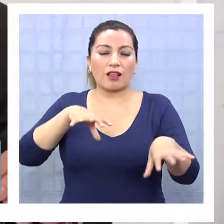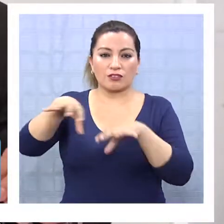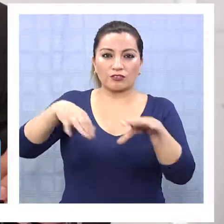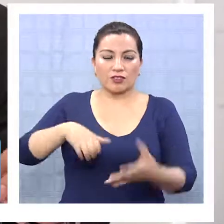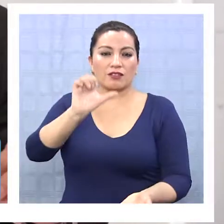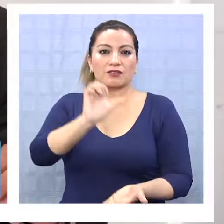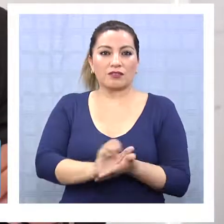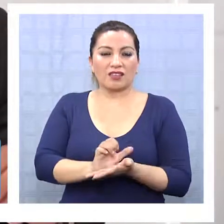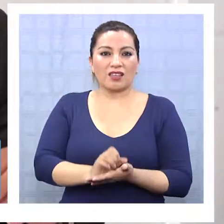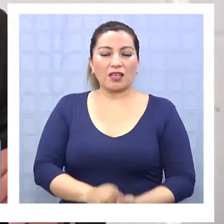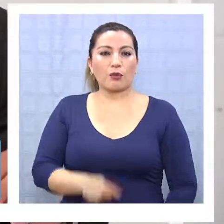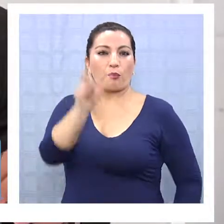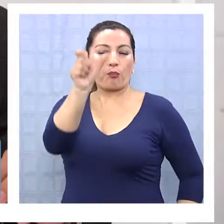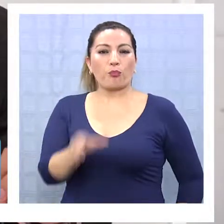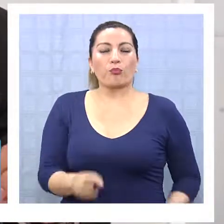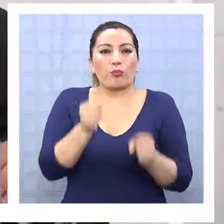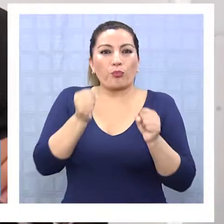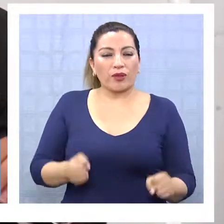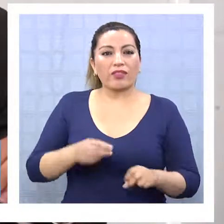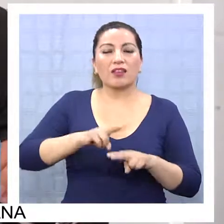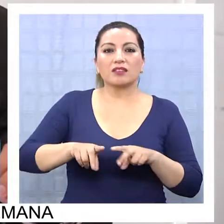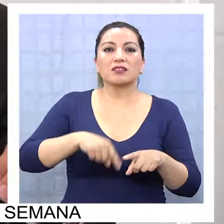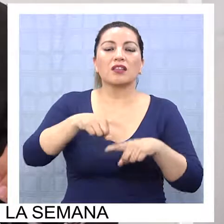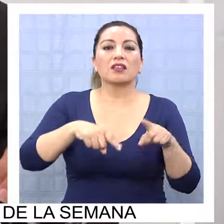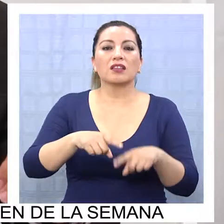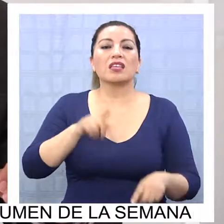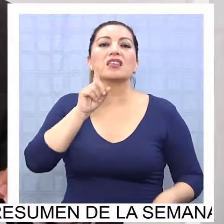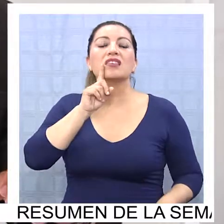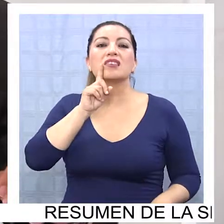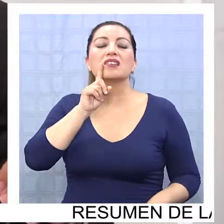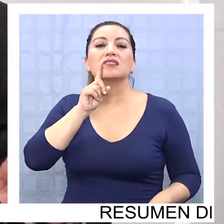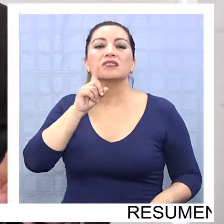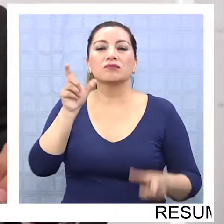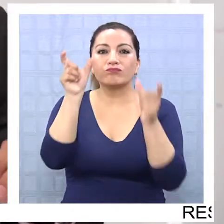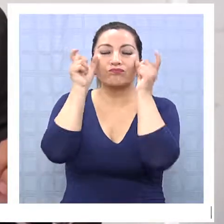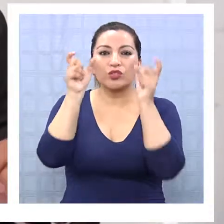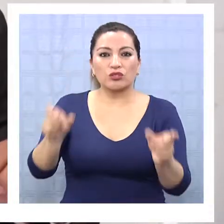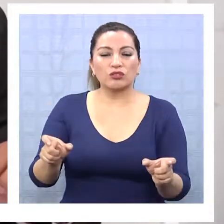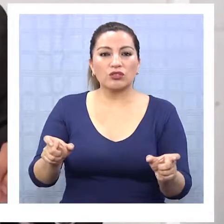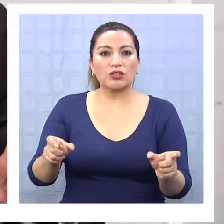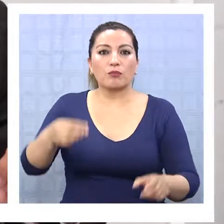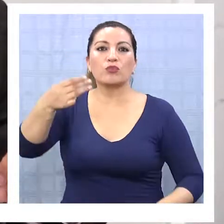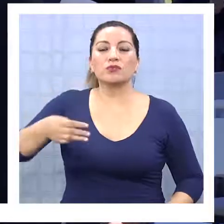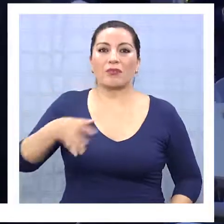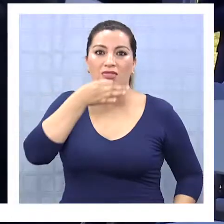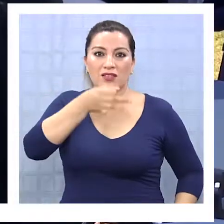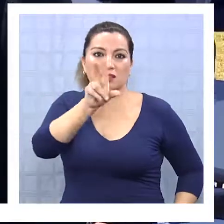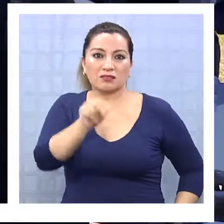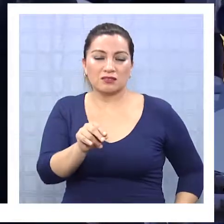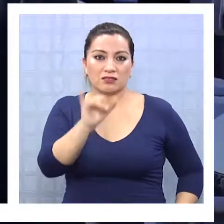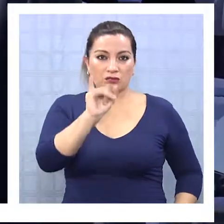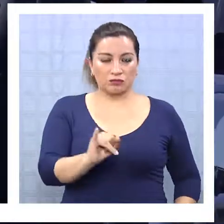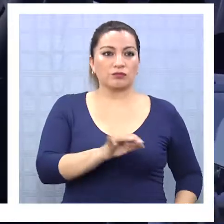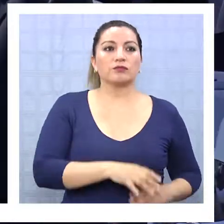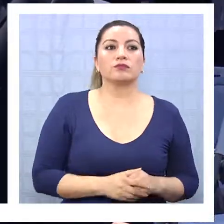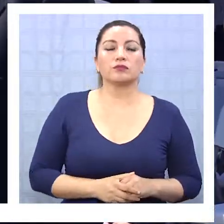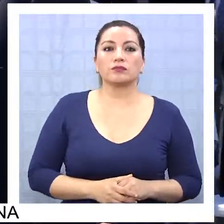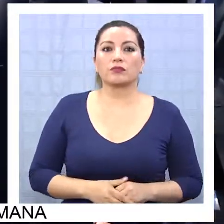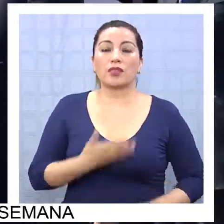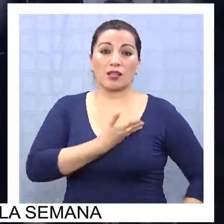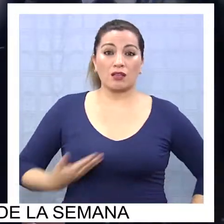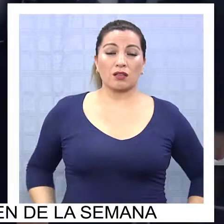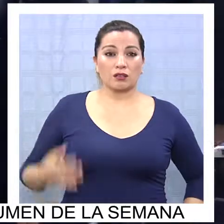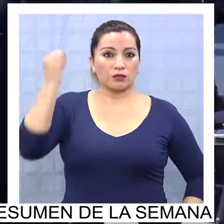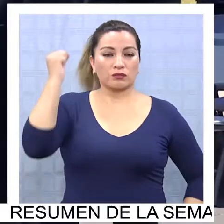define qué se puede construir sobre el suelo son las municipalidades a través de sus planos reguladores. Confirmó que el presidente